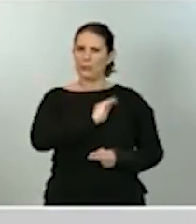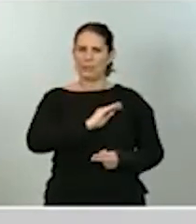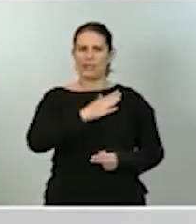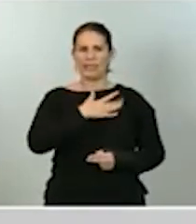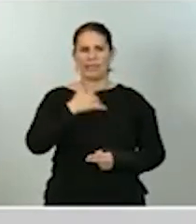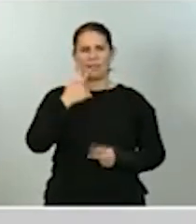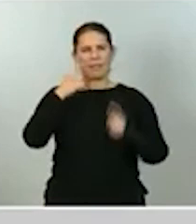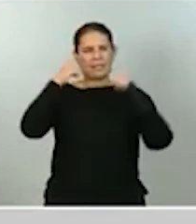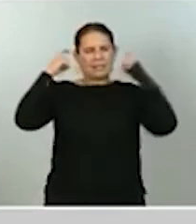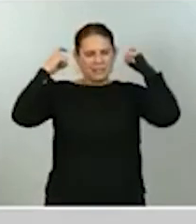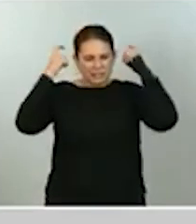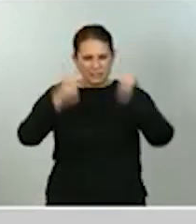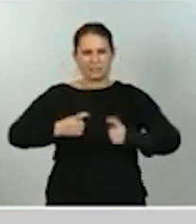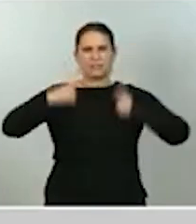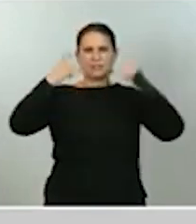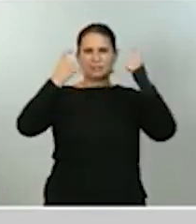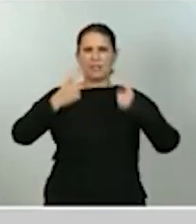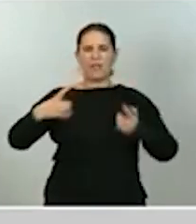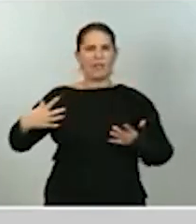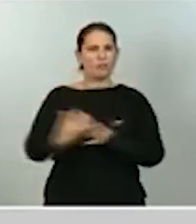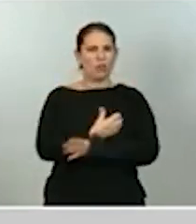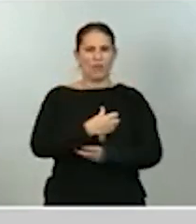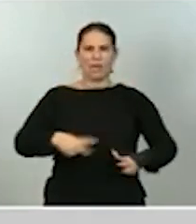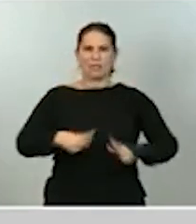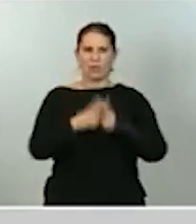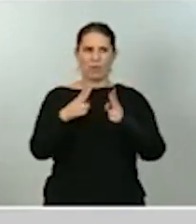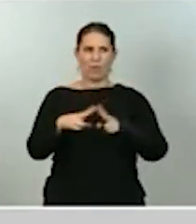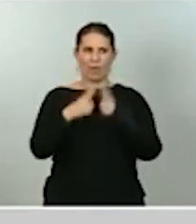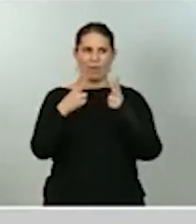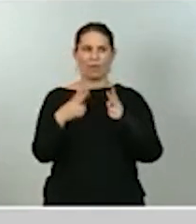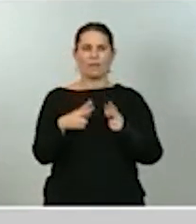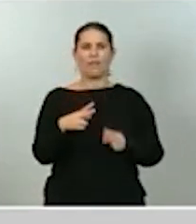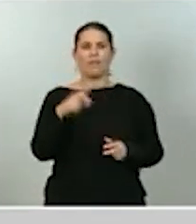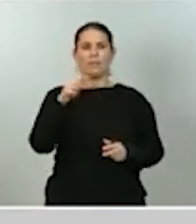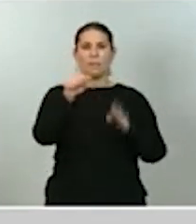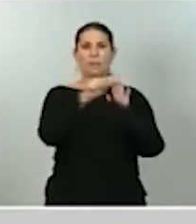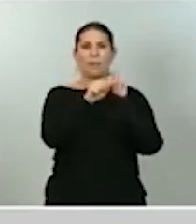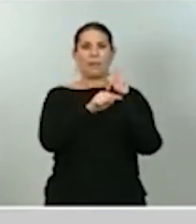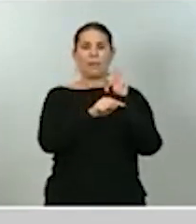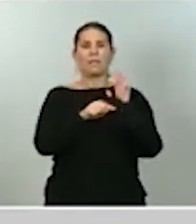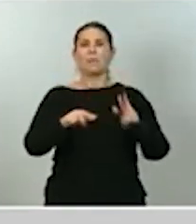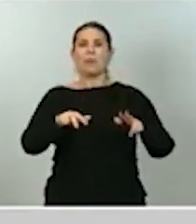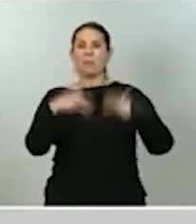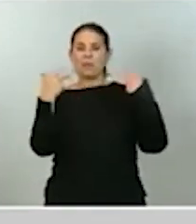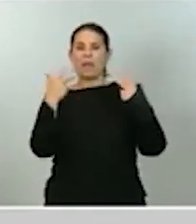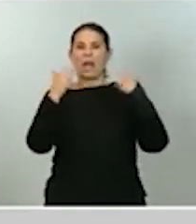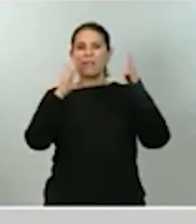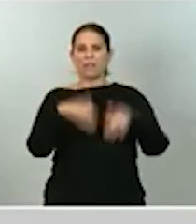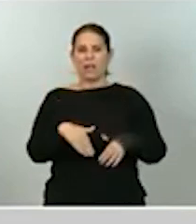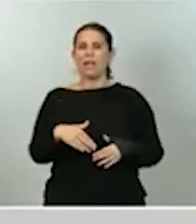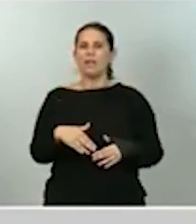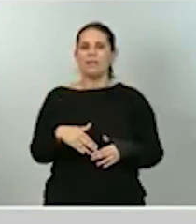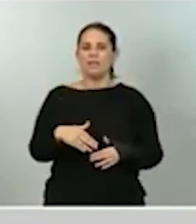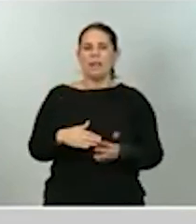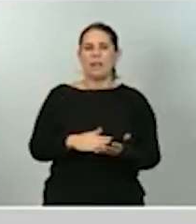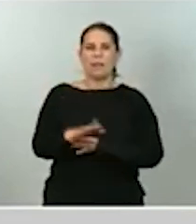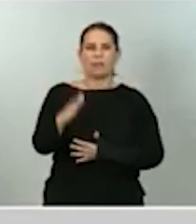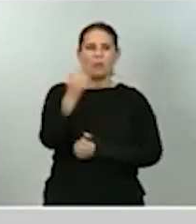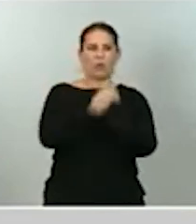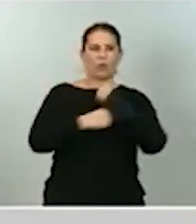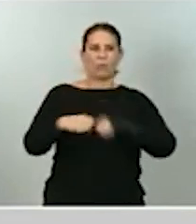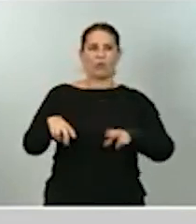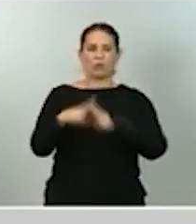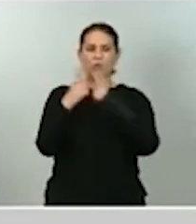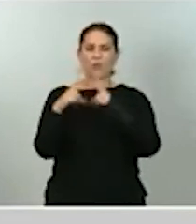esfuerzo del conjunto de la sociedad española, estas medidas han permitido amortiguar el impacto económico y social de la pandemia y